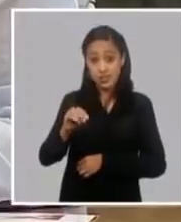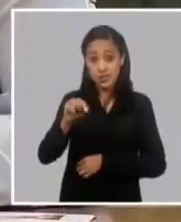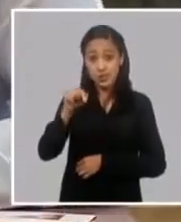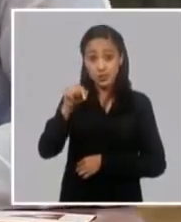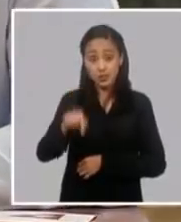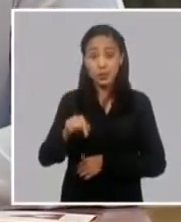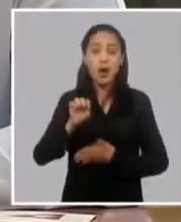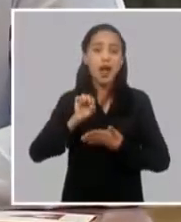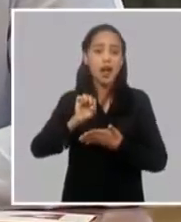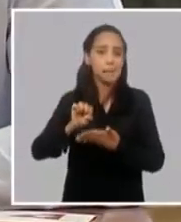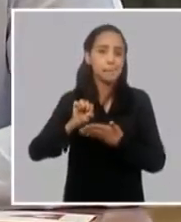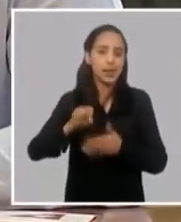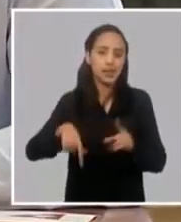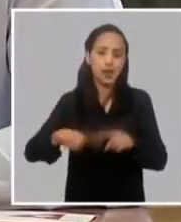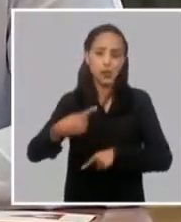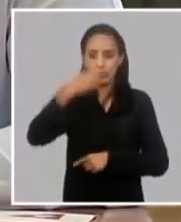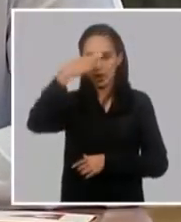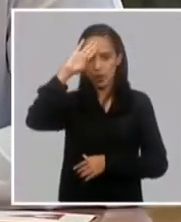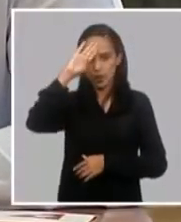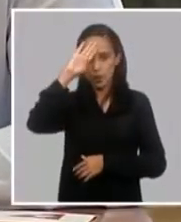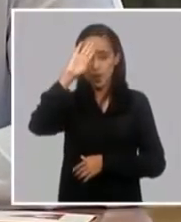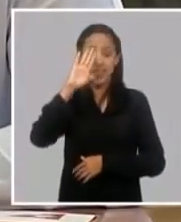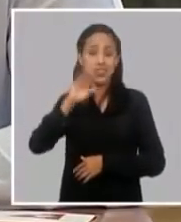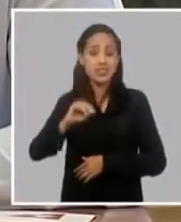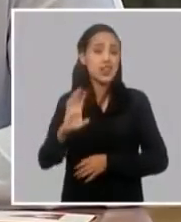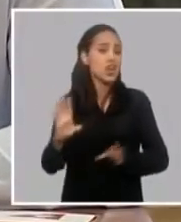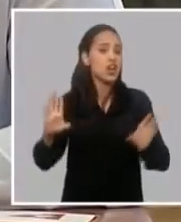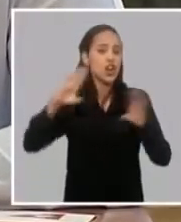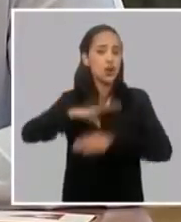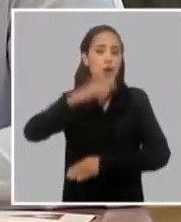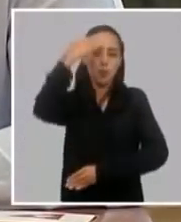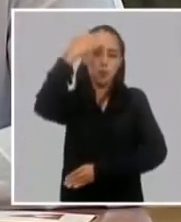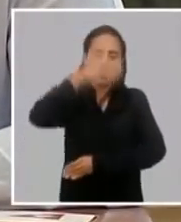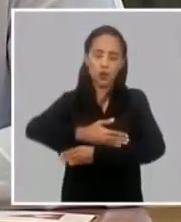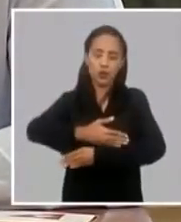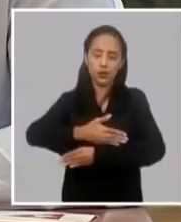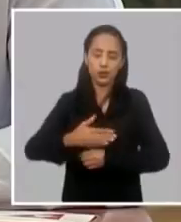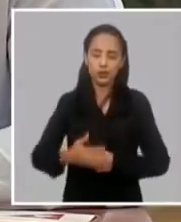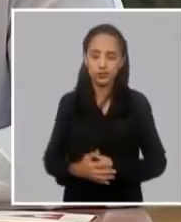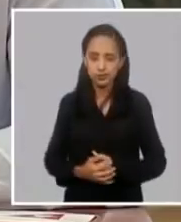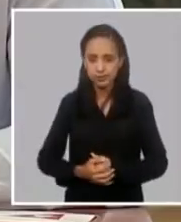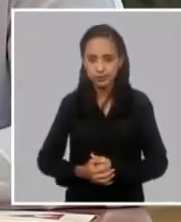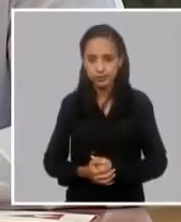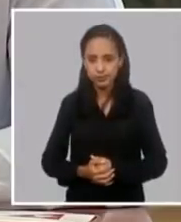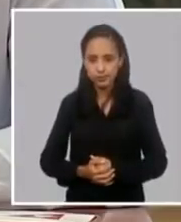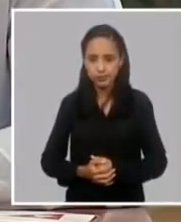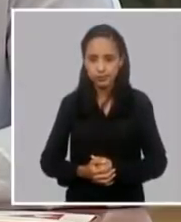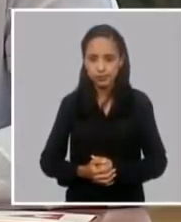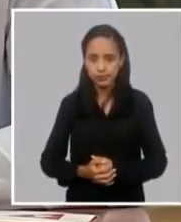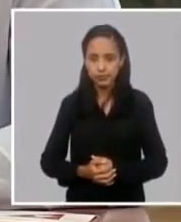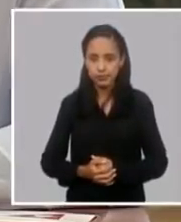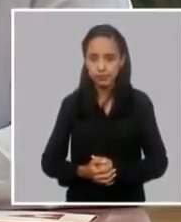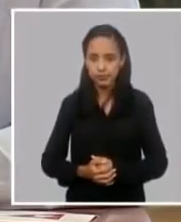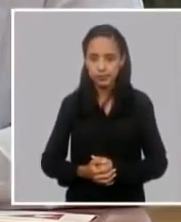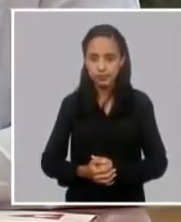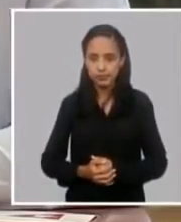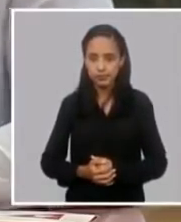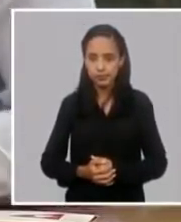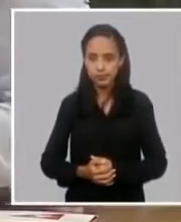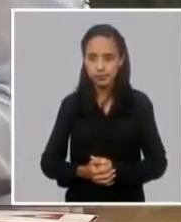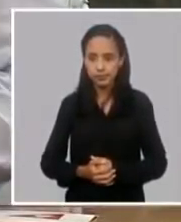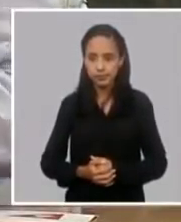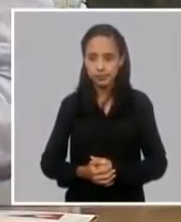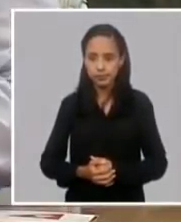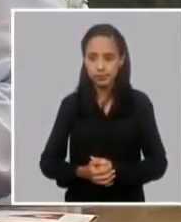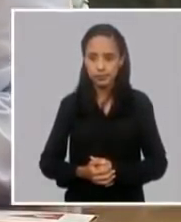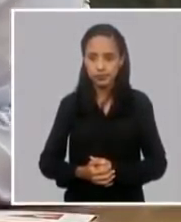esta campaña feroz de difamación contra Cuba. Mira, aquí estamos tres de los